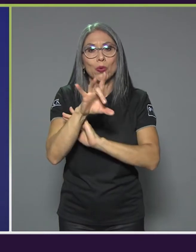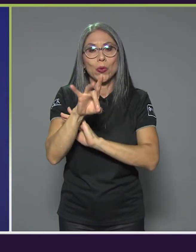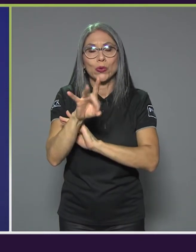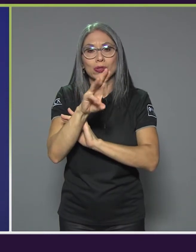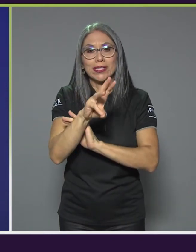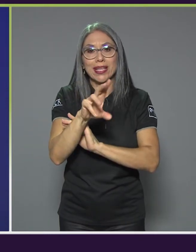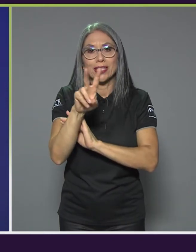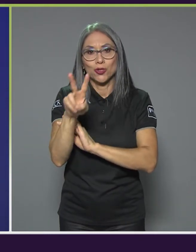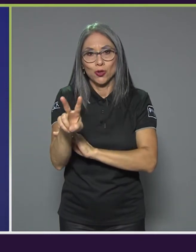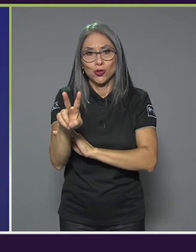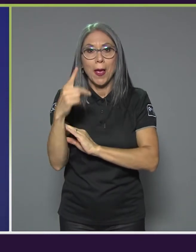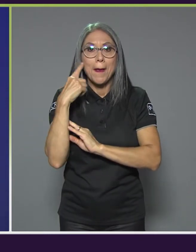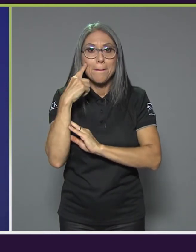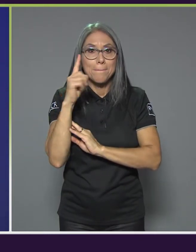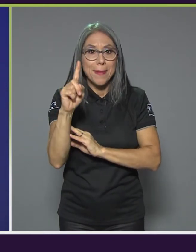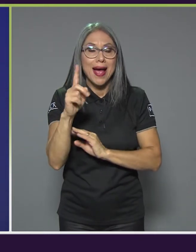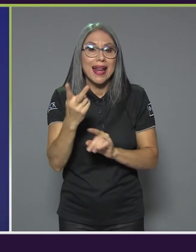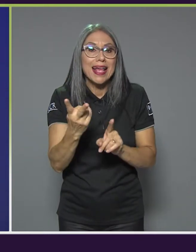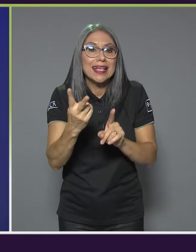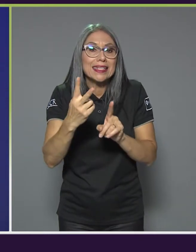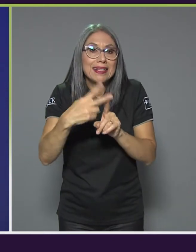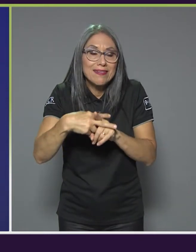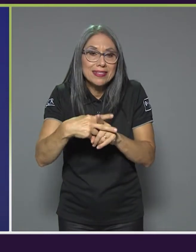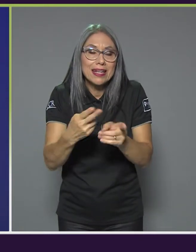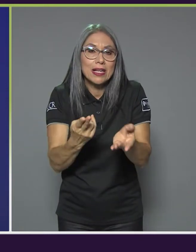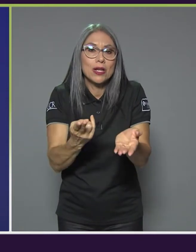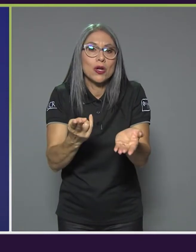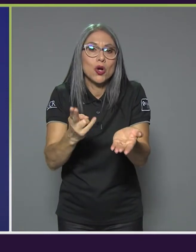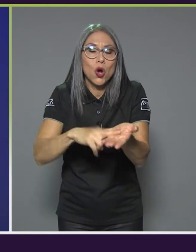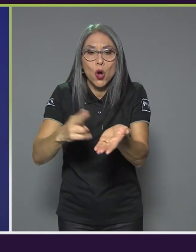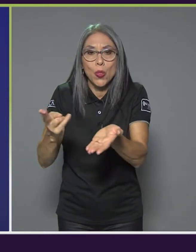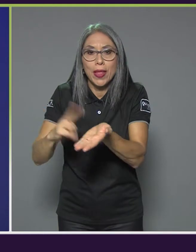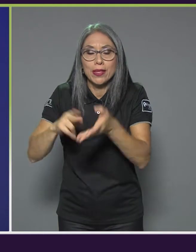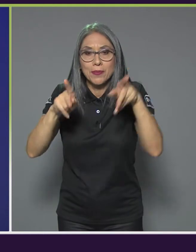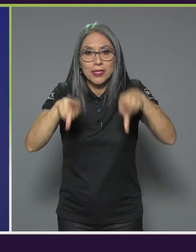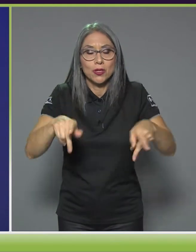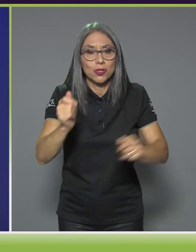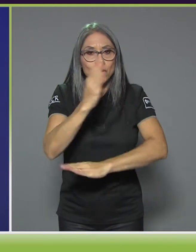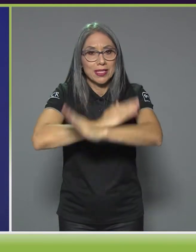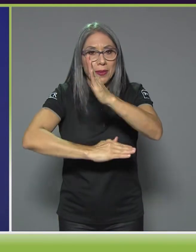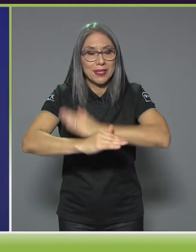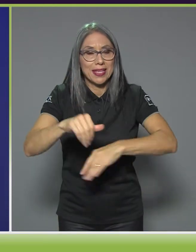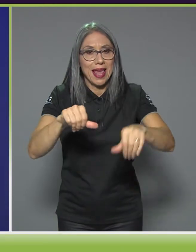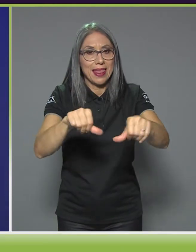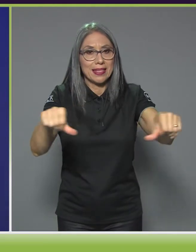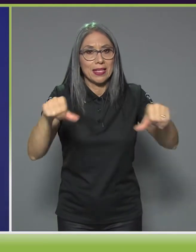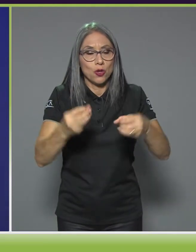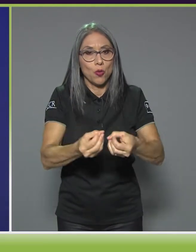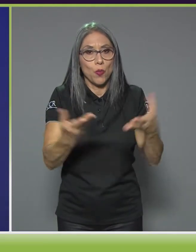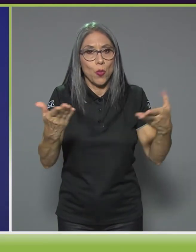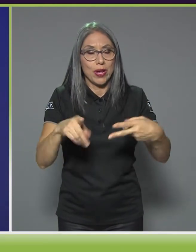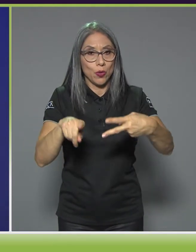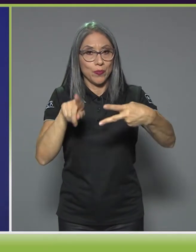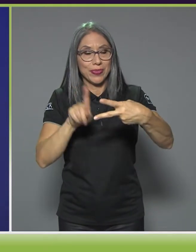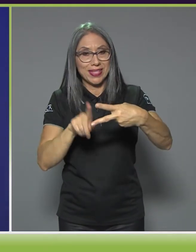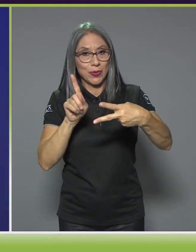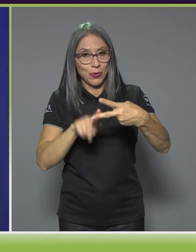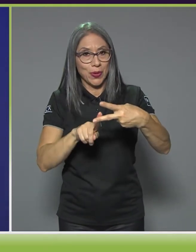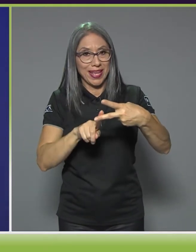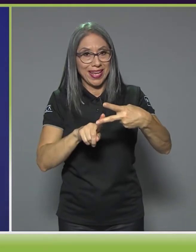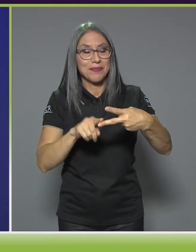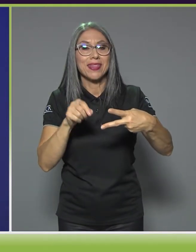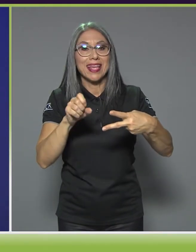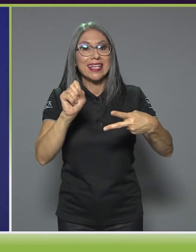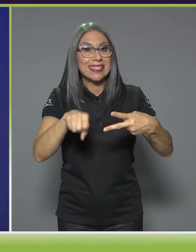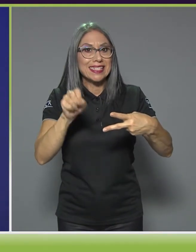carácter temporal también para la contratación de personas con discapacidad en el sector público. Y el segundo eje, que sí se menciona